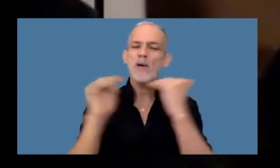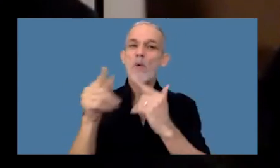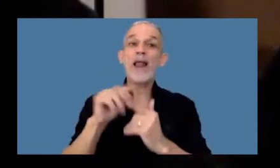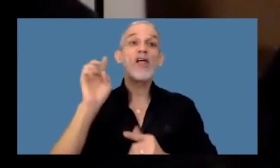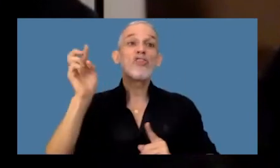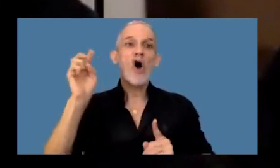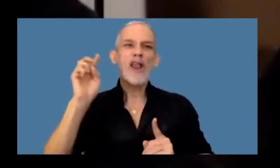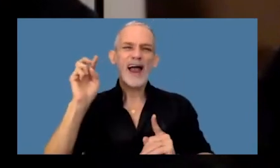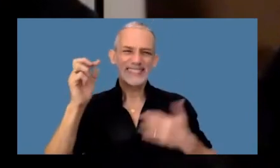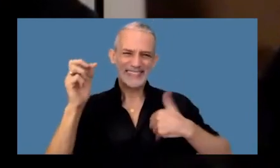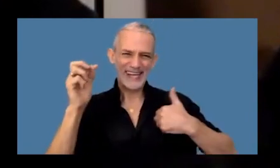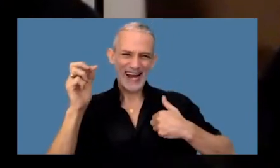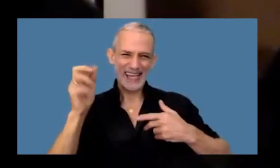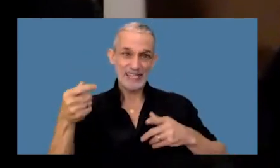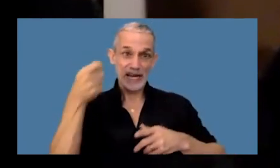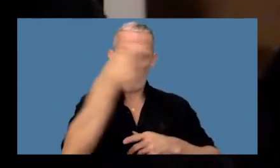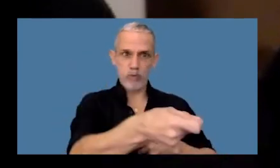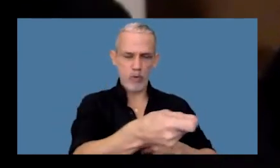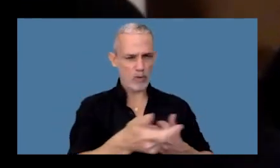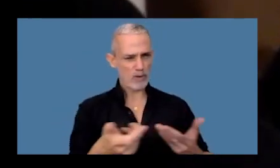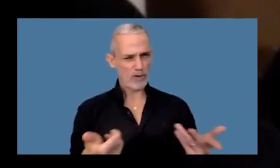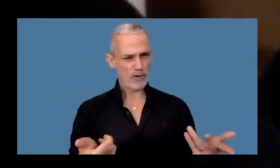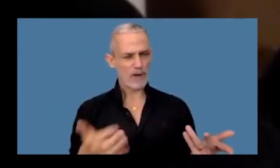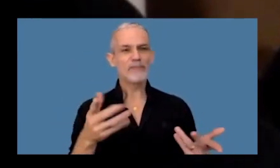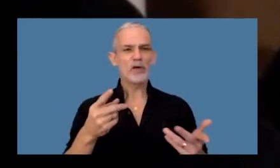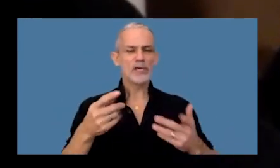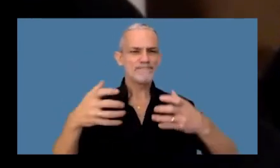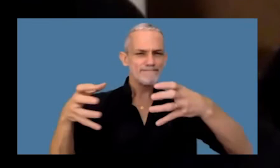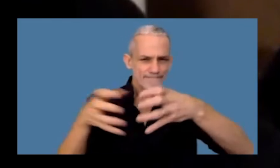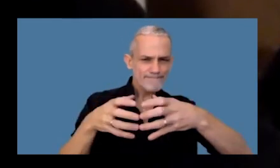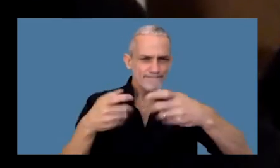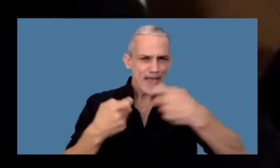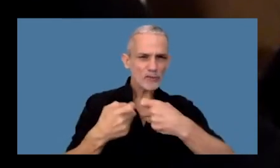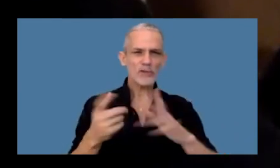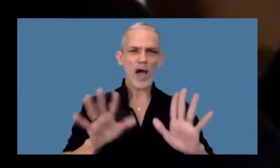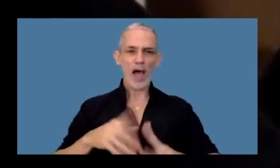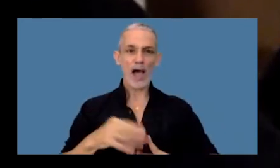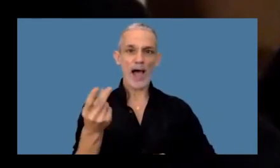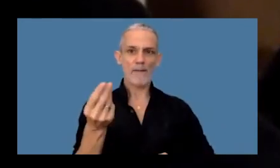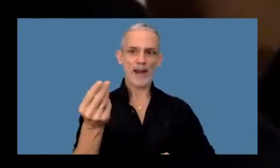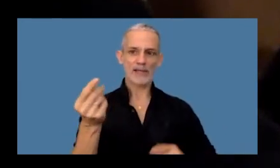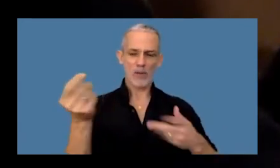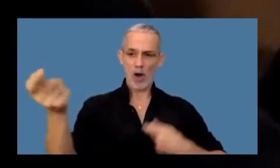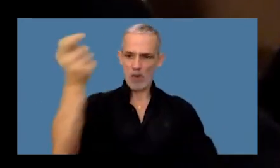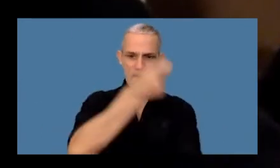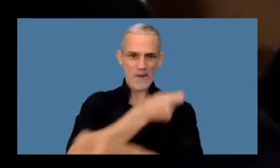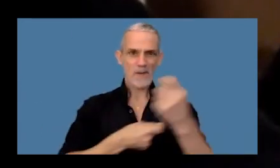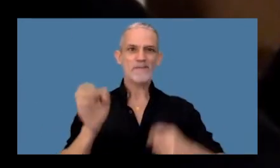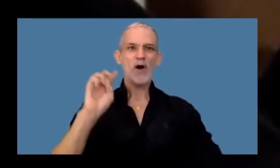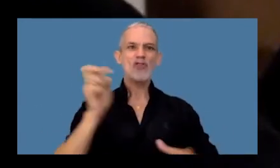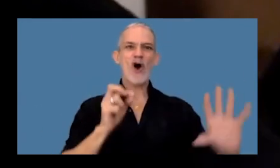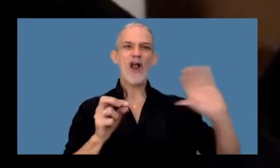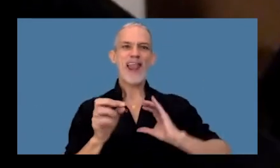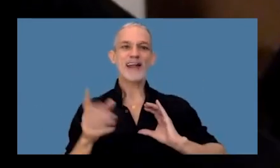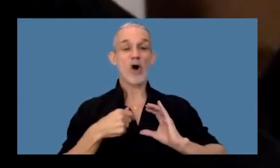en dólares en Argentina lo que le permitió a la organización criminal disponer de ganancias ilícitas con